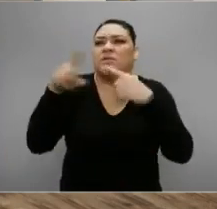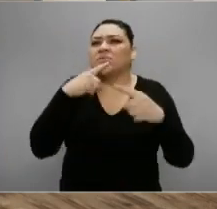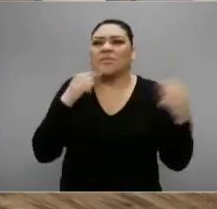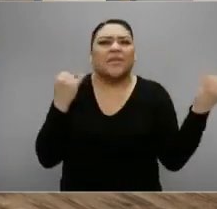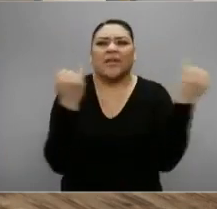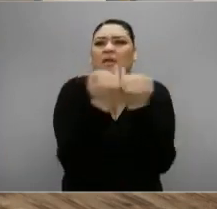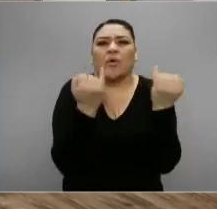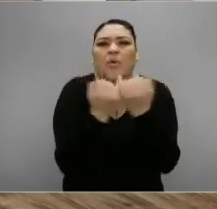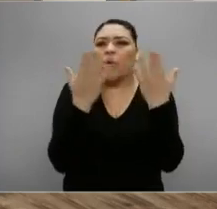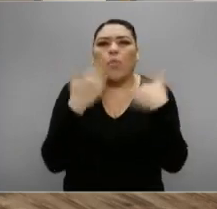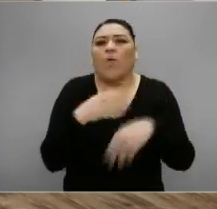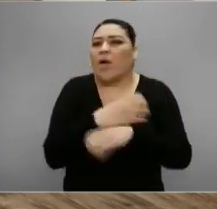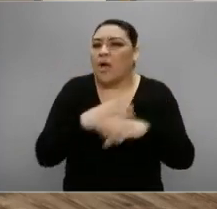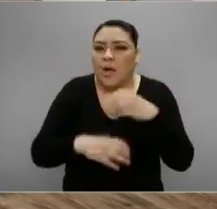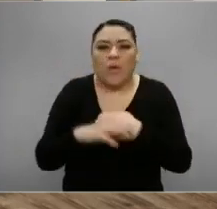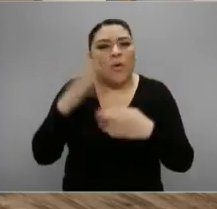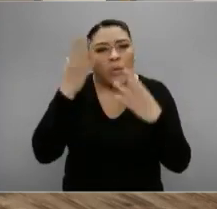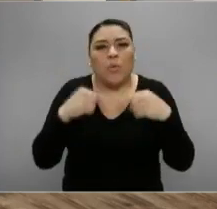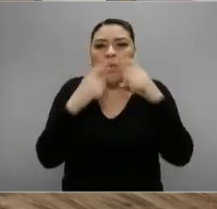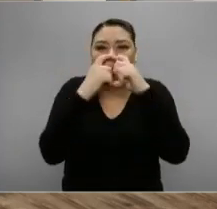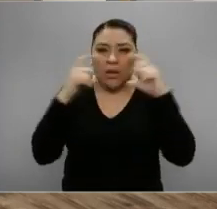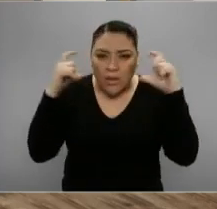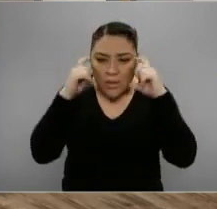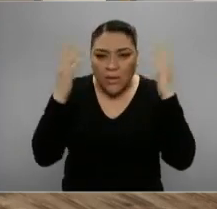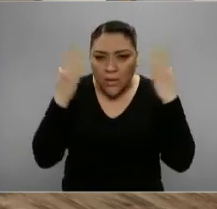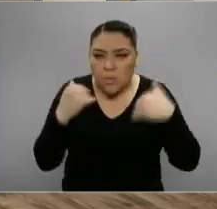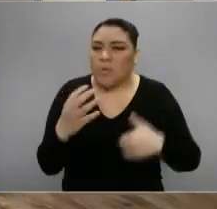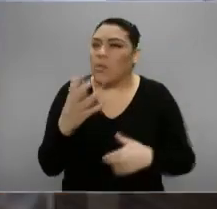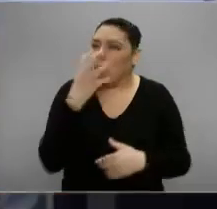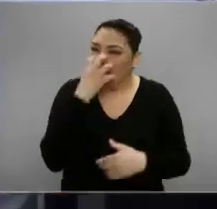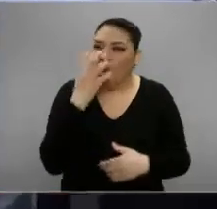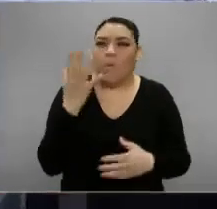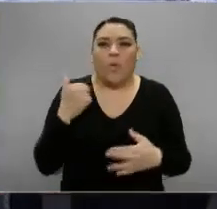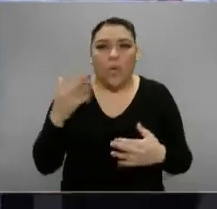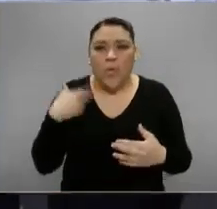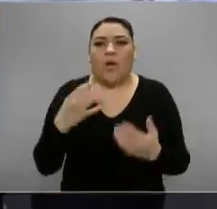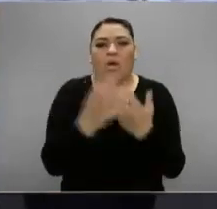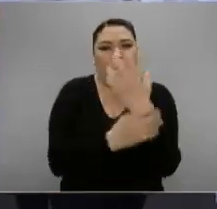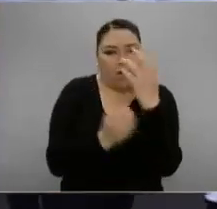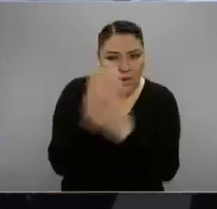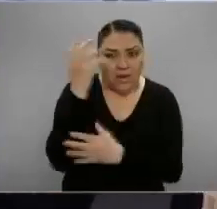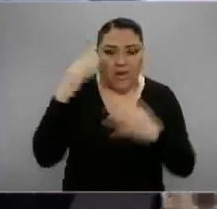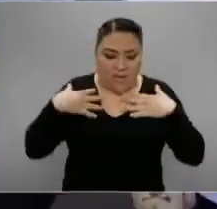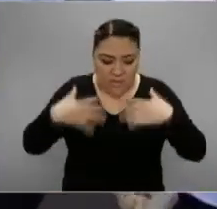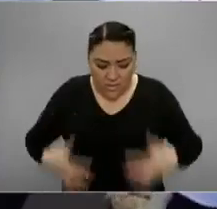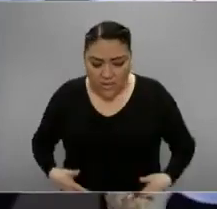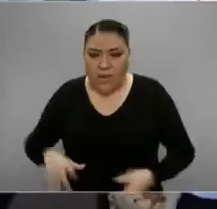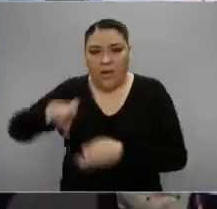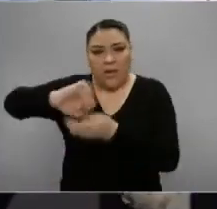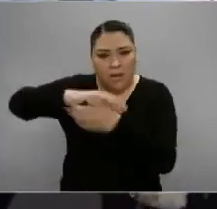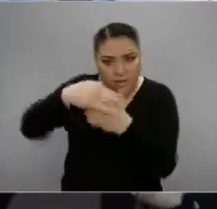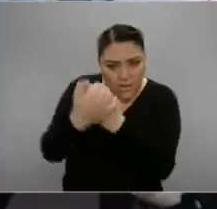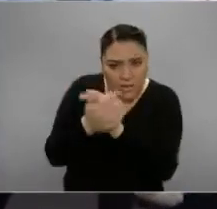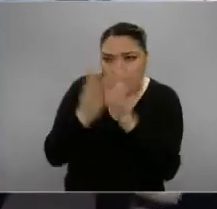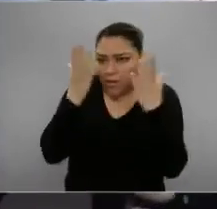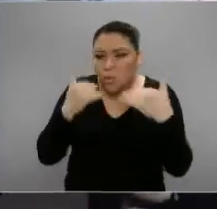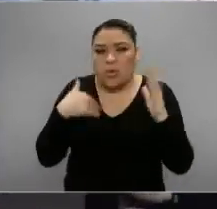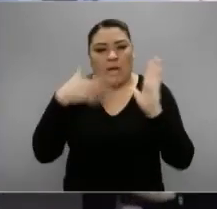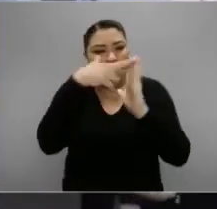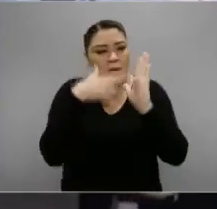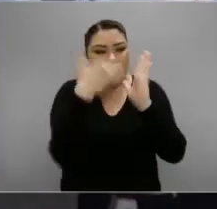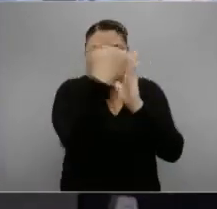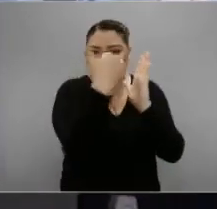exactamente lo mismo. No hay insumos como los cubrebocas, equipo de protección, gel antibacterial, no hay